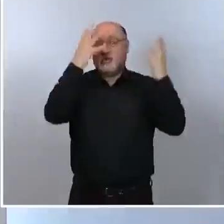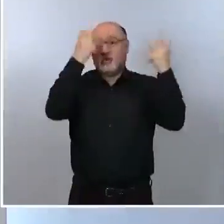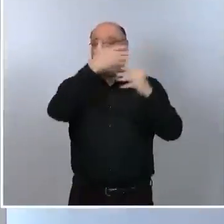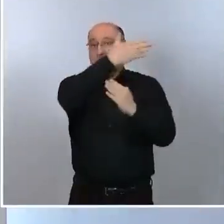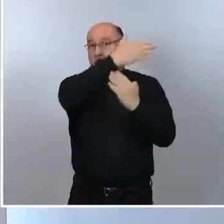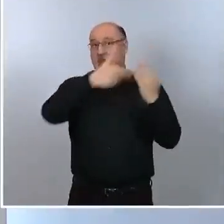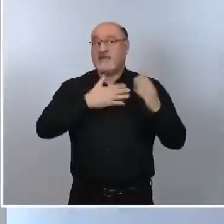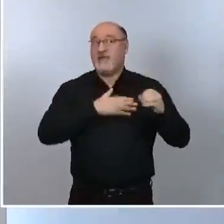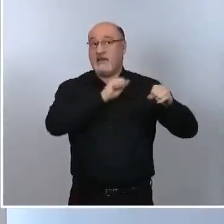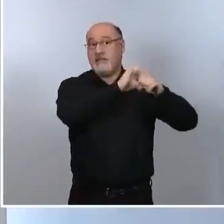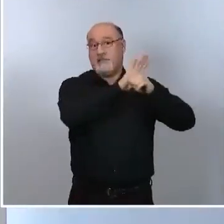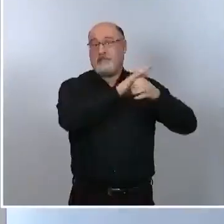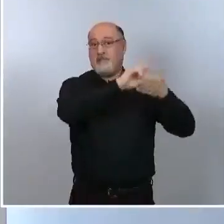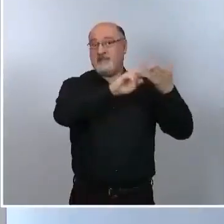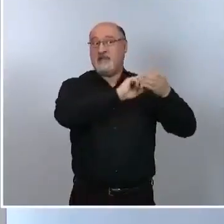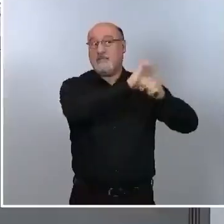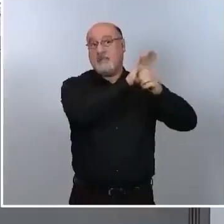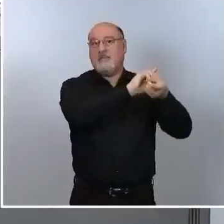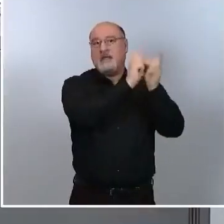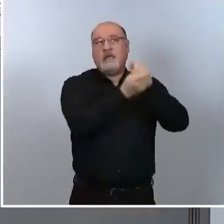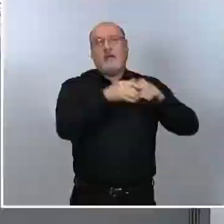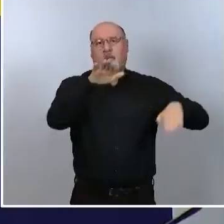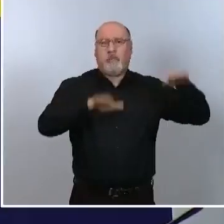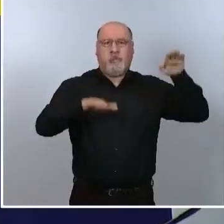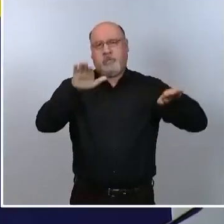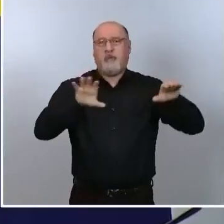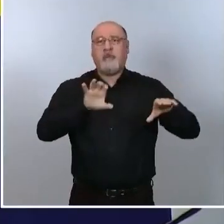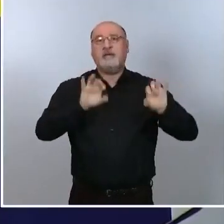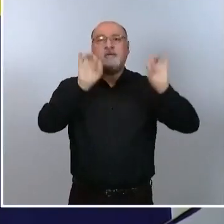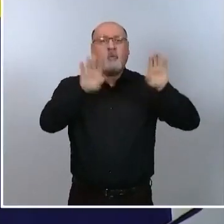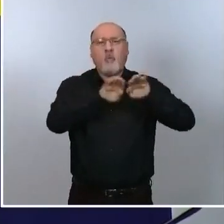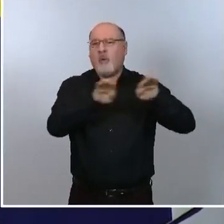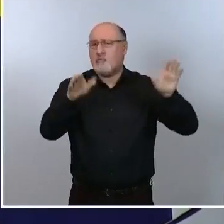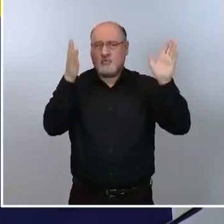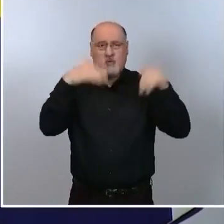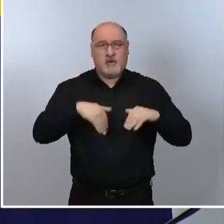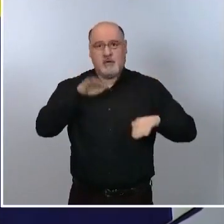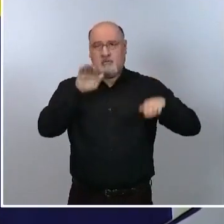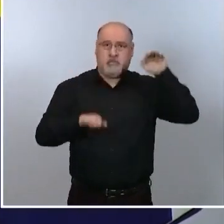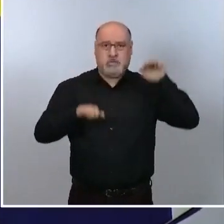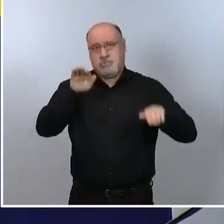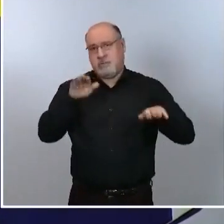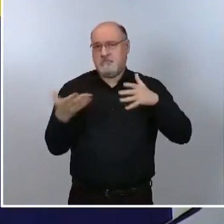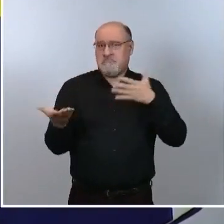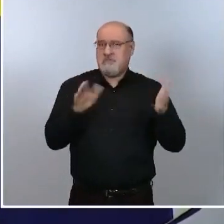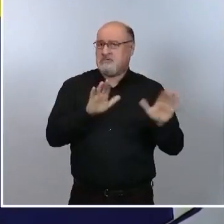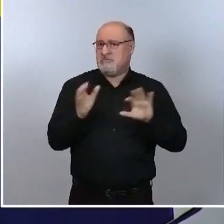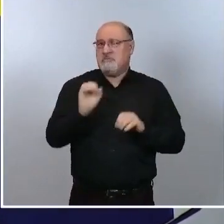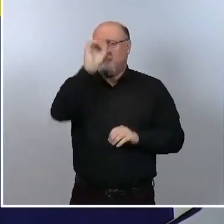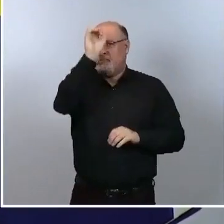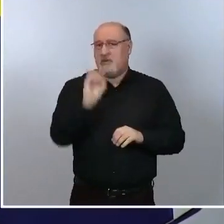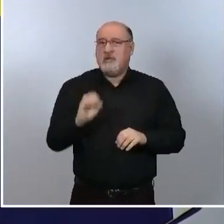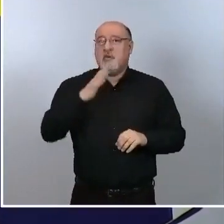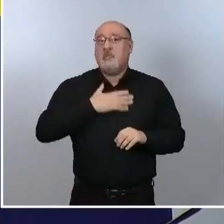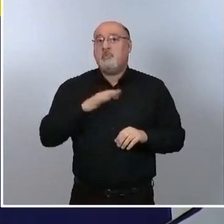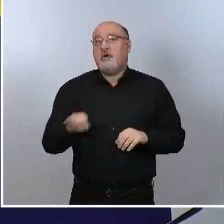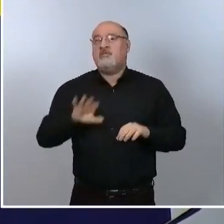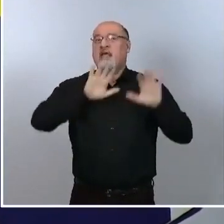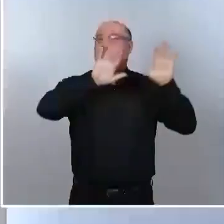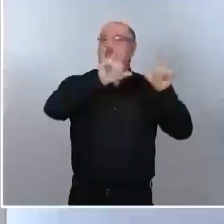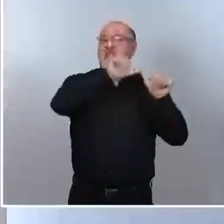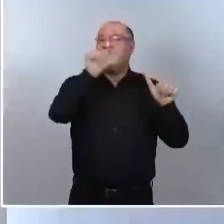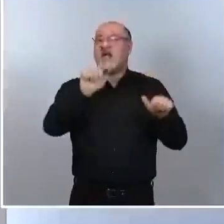británica en nuestro país no es homogénea, antes al contrario, podemos estar en un porcentaje que supera, puede estar entre el 10 y el